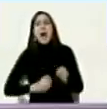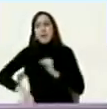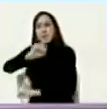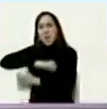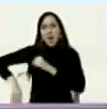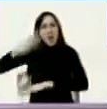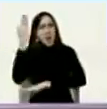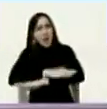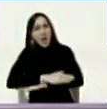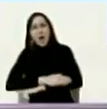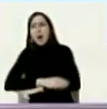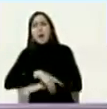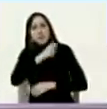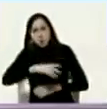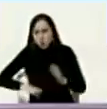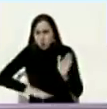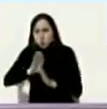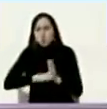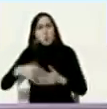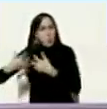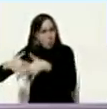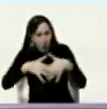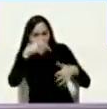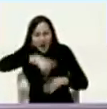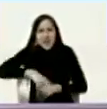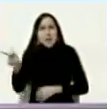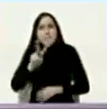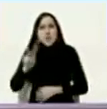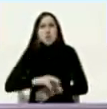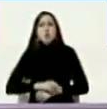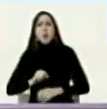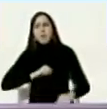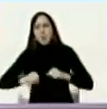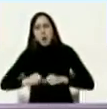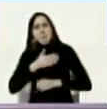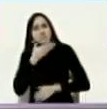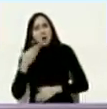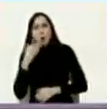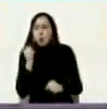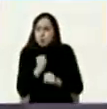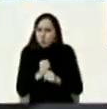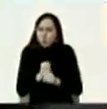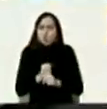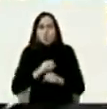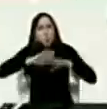articular más producir más movernos de mejor manera en el mundo